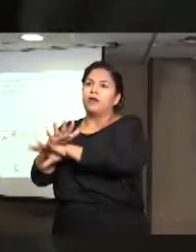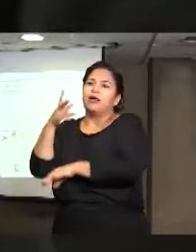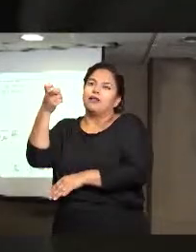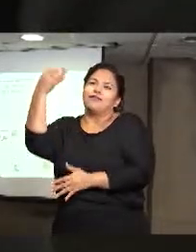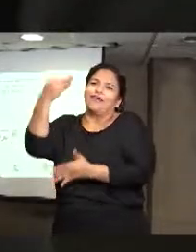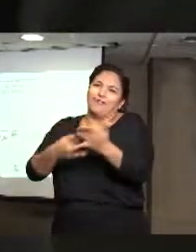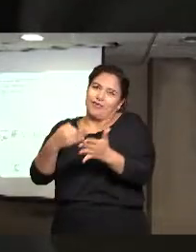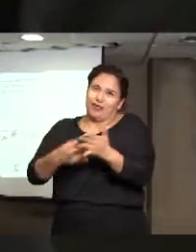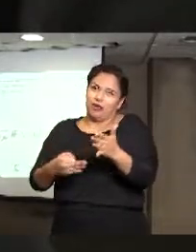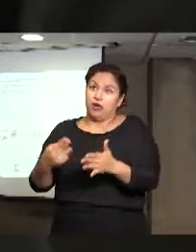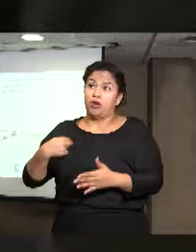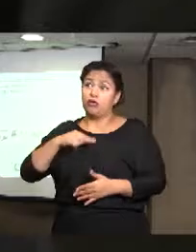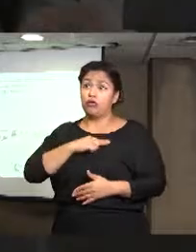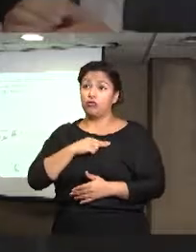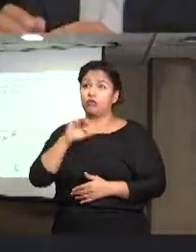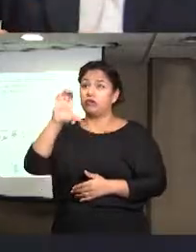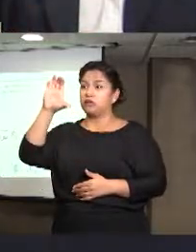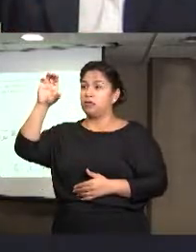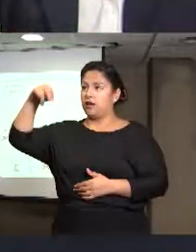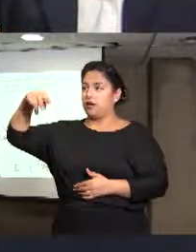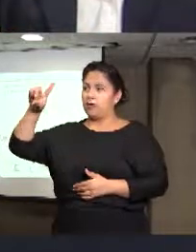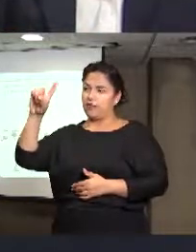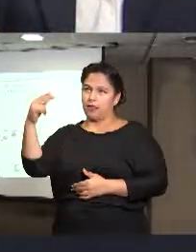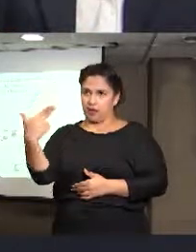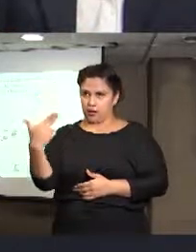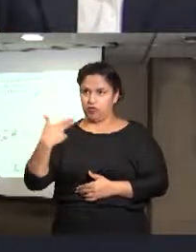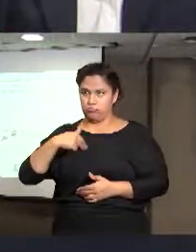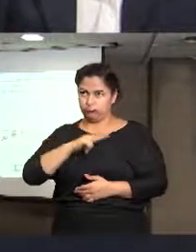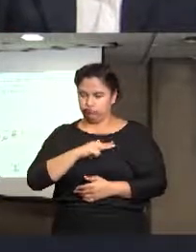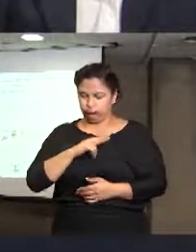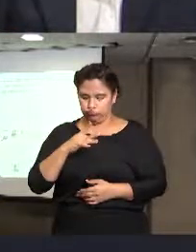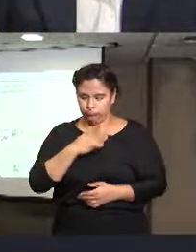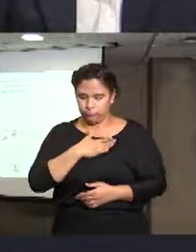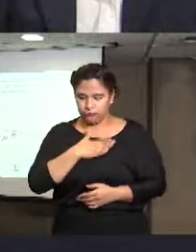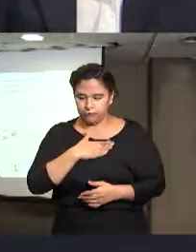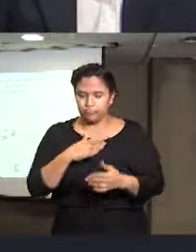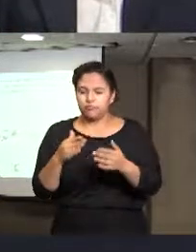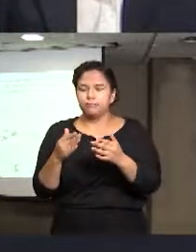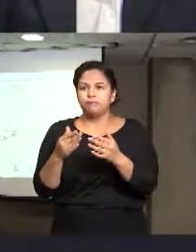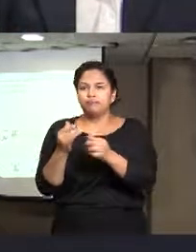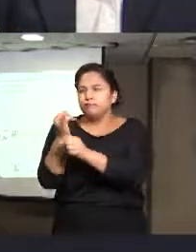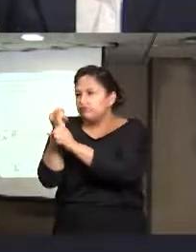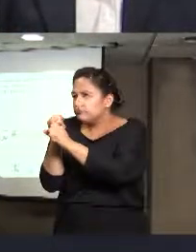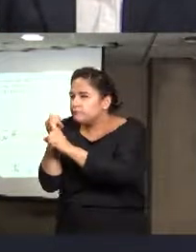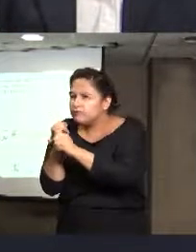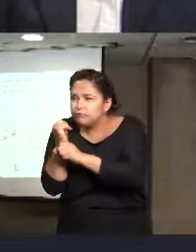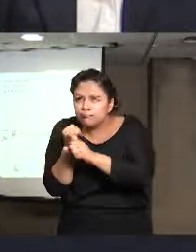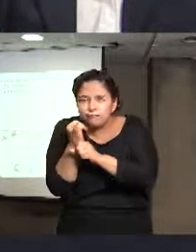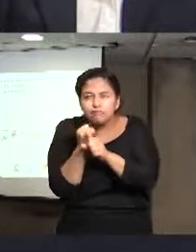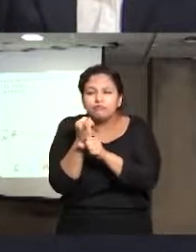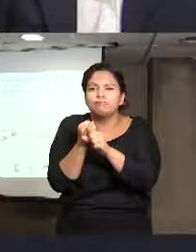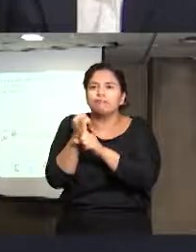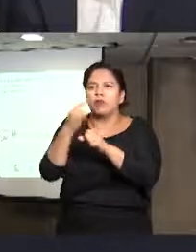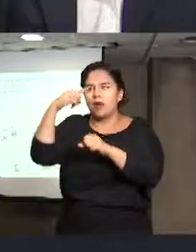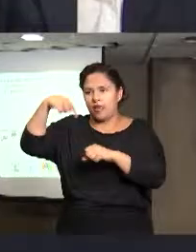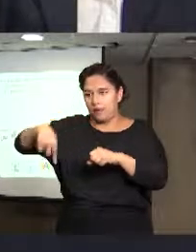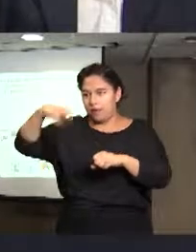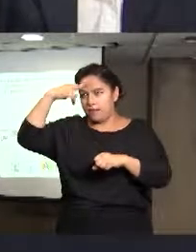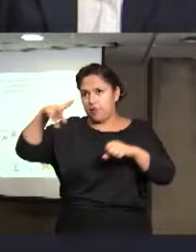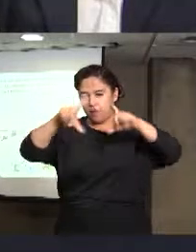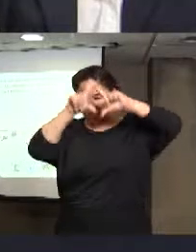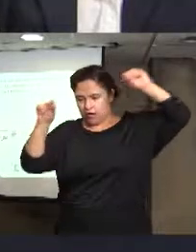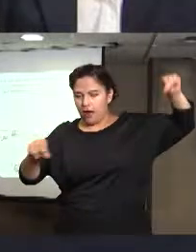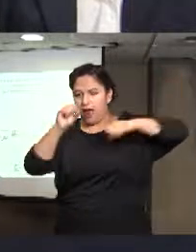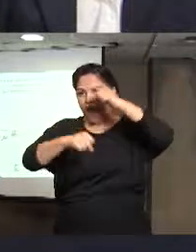Nosotros hicimos como Comisión Nacional un diagnóstico sobre la situación de la trata de personas en México, que los datos va de 2009 a